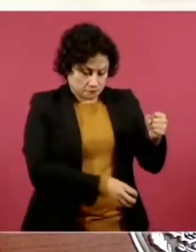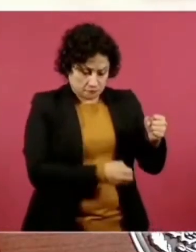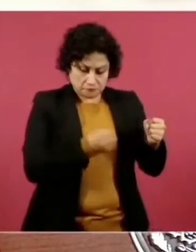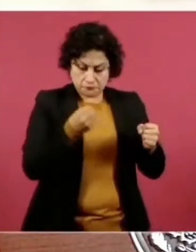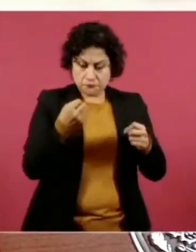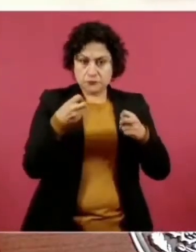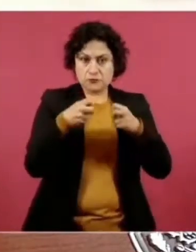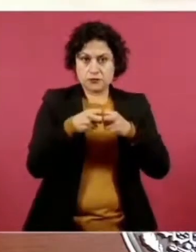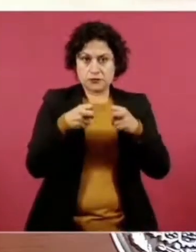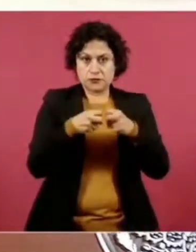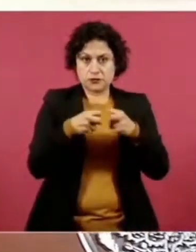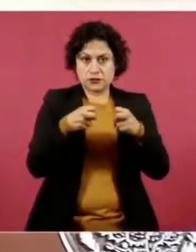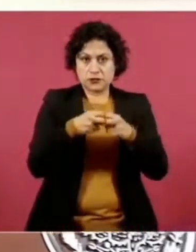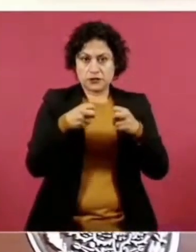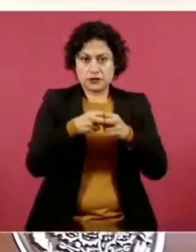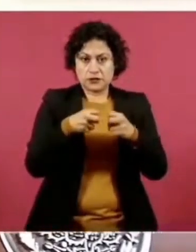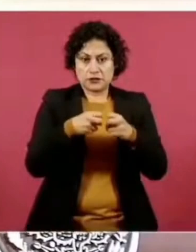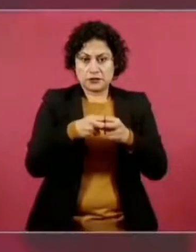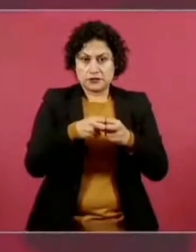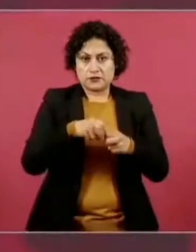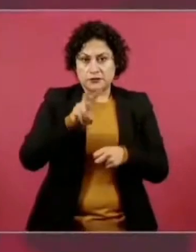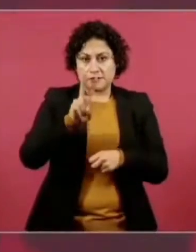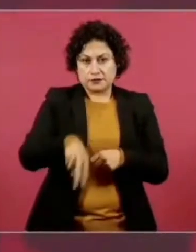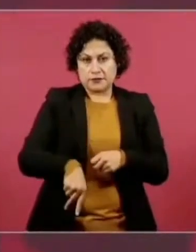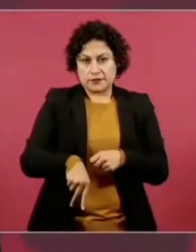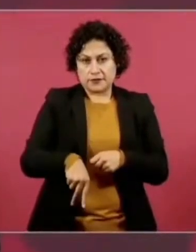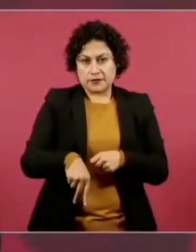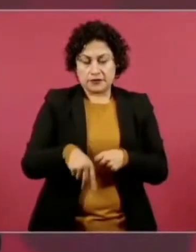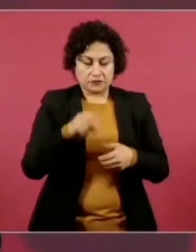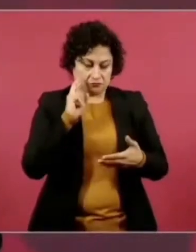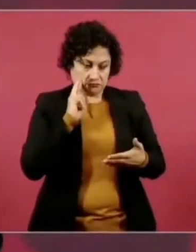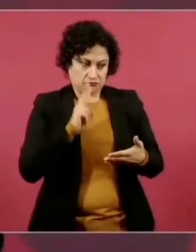Yo creo que llevaba 20 años con esos tenis.